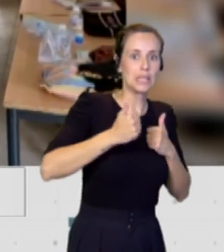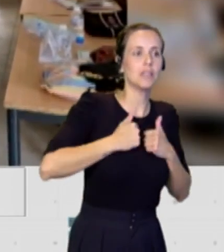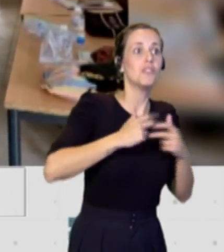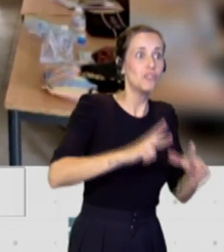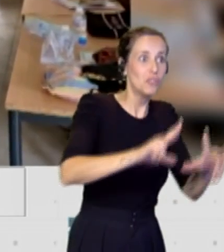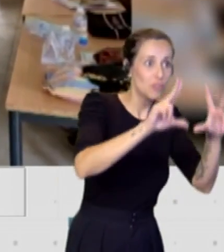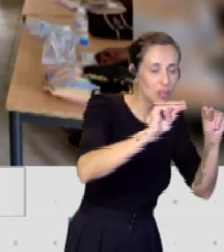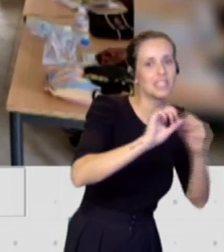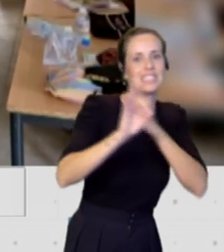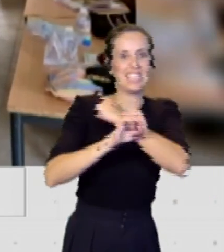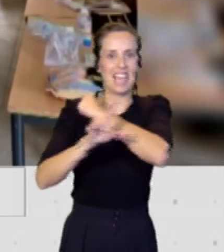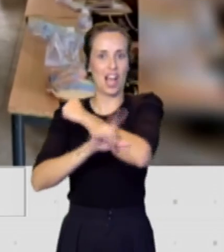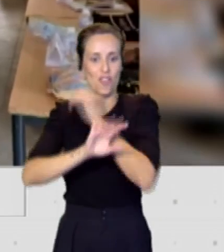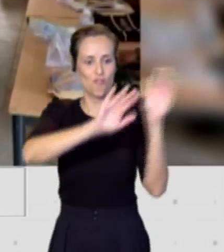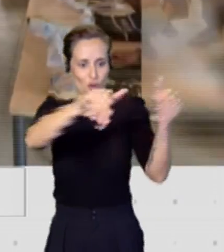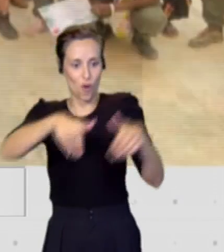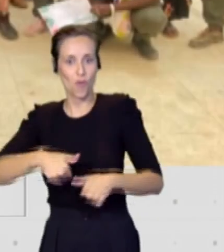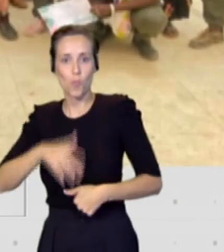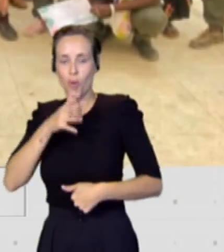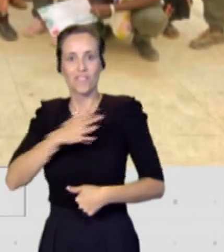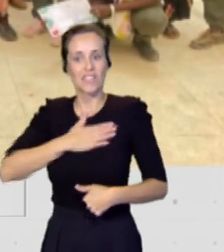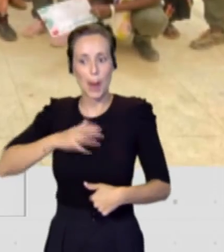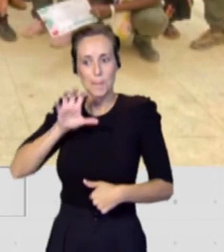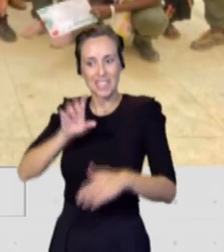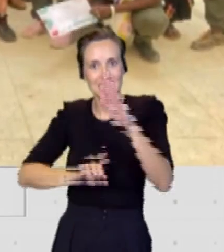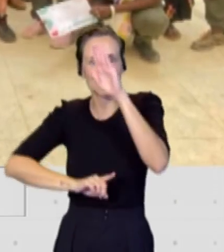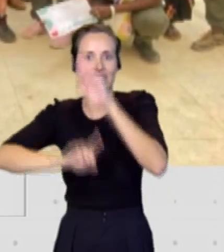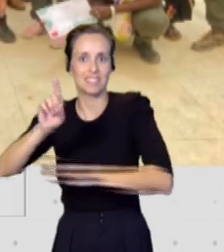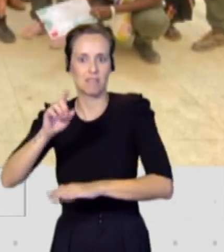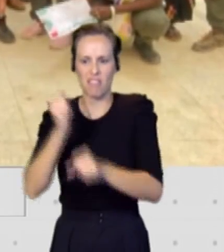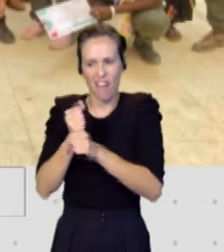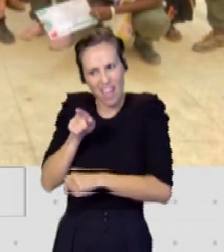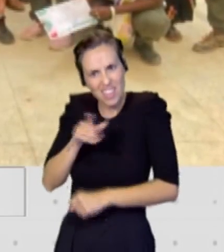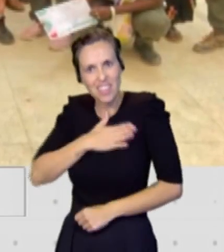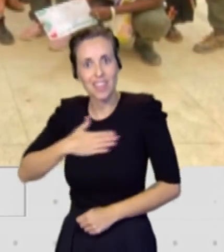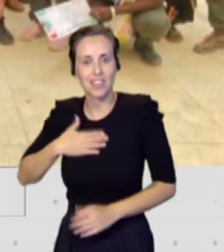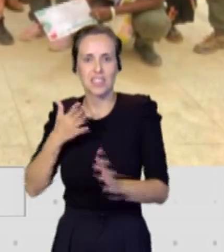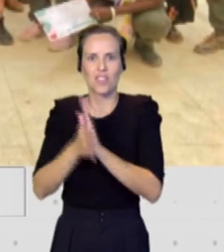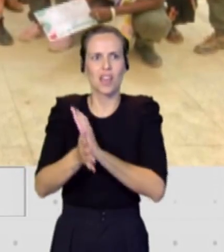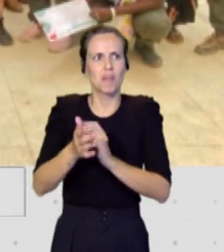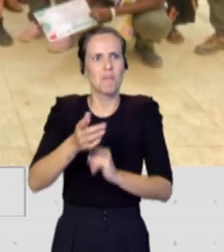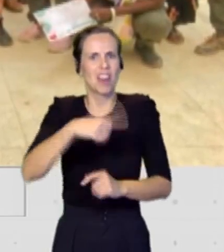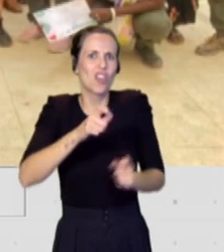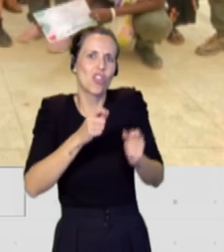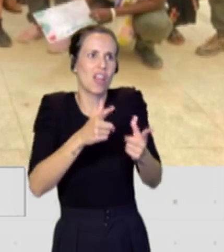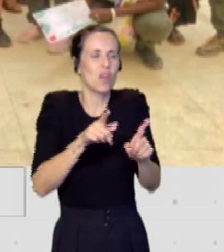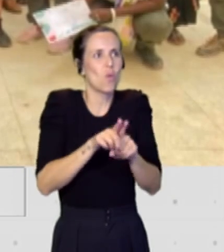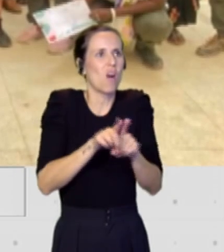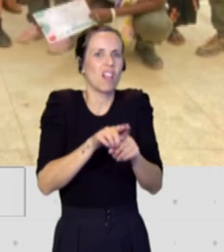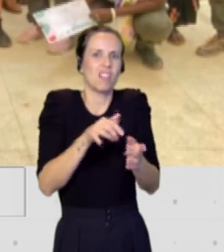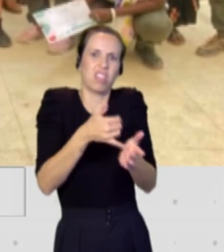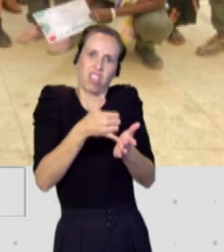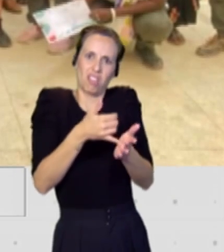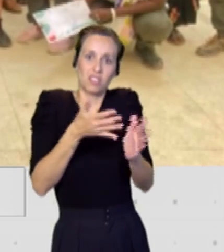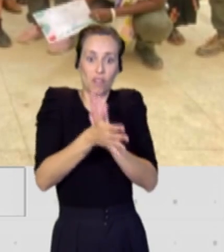quería desarrollar su actividad en Senegal y que su país prosperara. Para ellos es un descrédito y es una pérdida